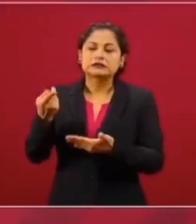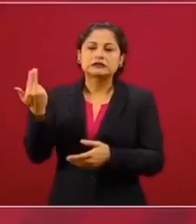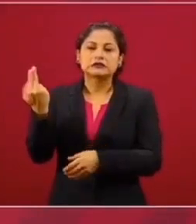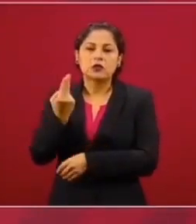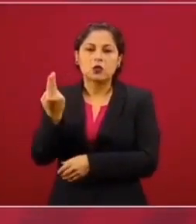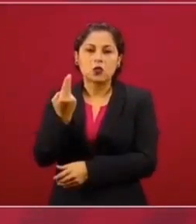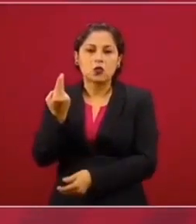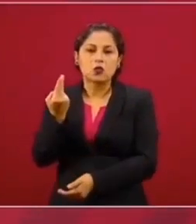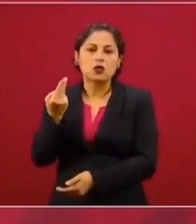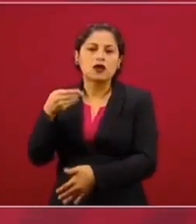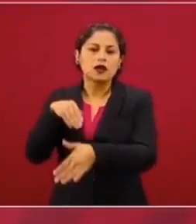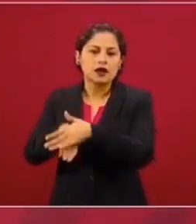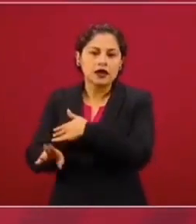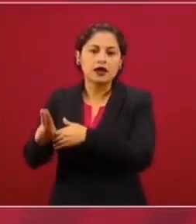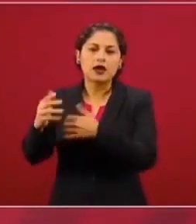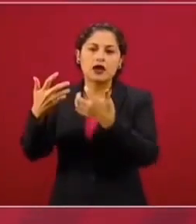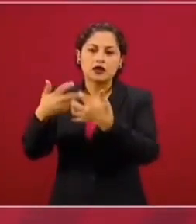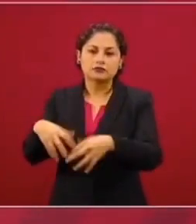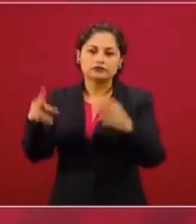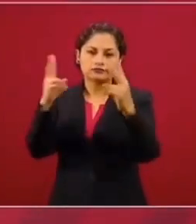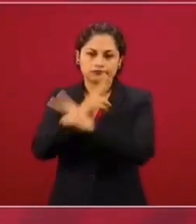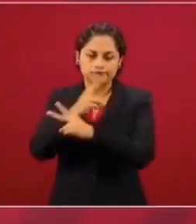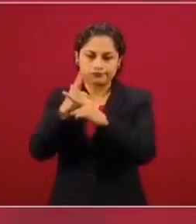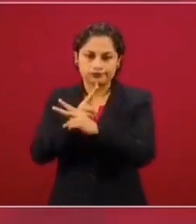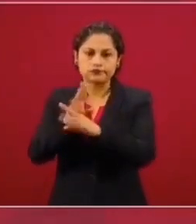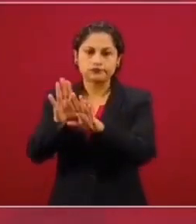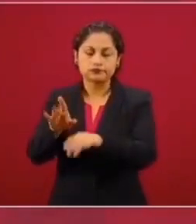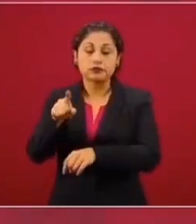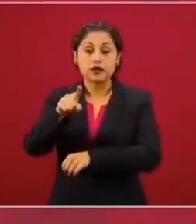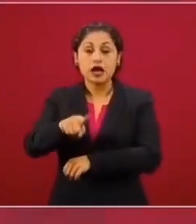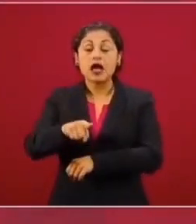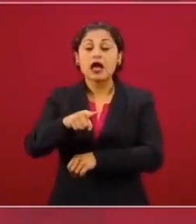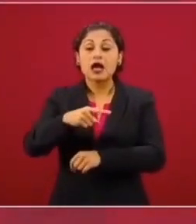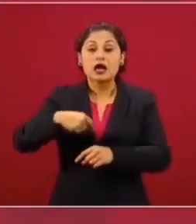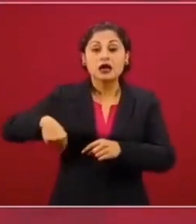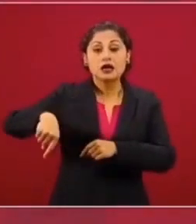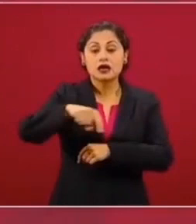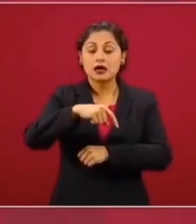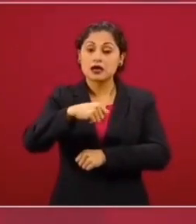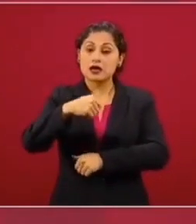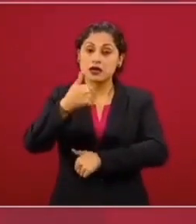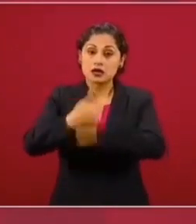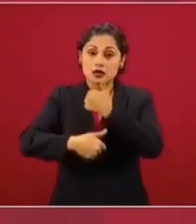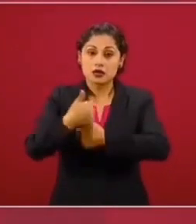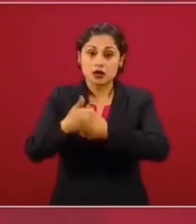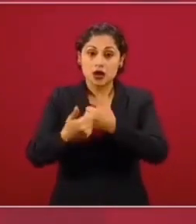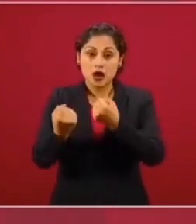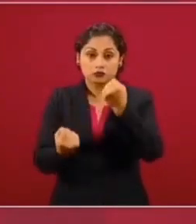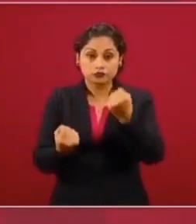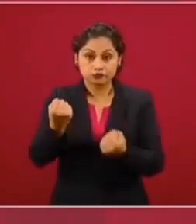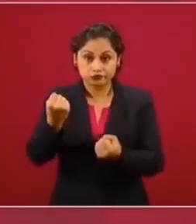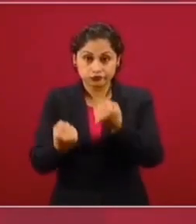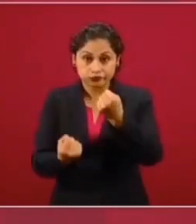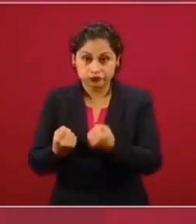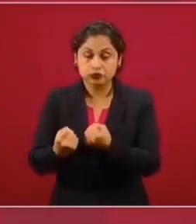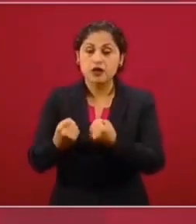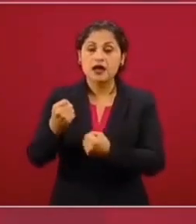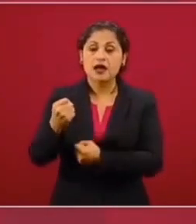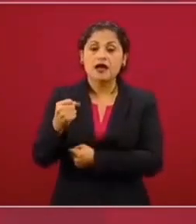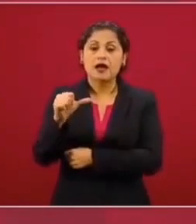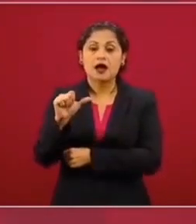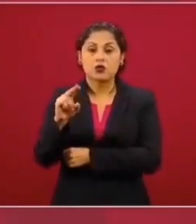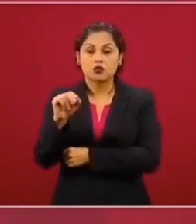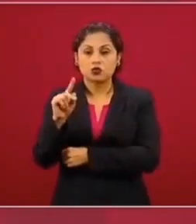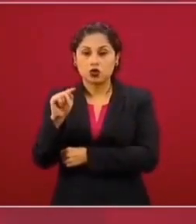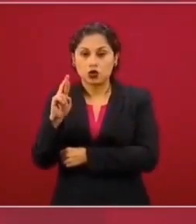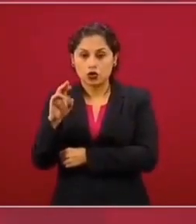Lo que estamos haciendo en el Autódromo Hermano Rodríguez es una expansión. Nuestro plan de reconversión